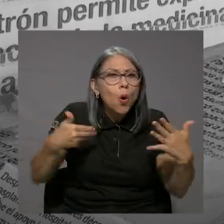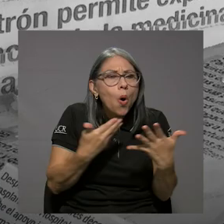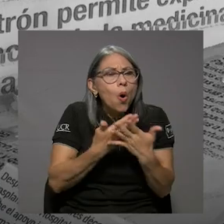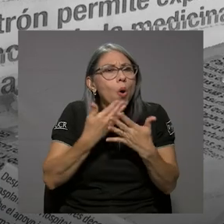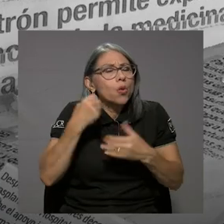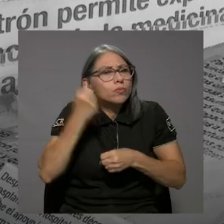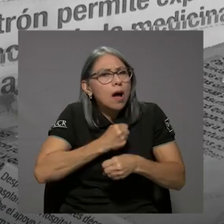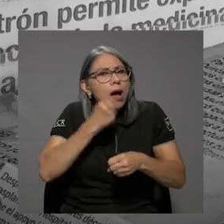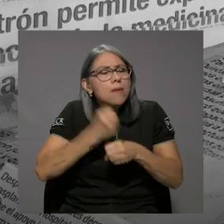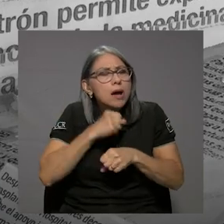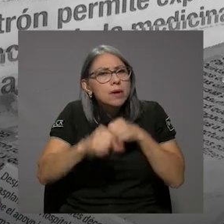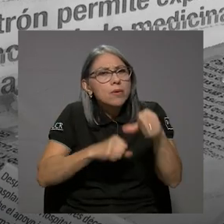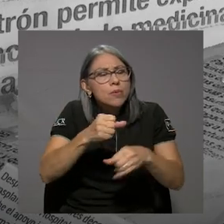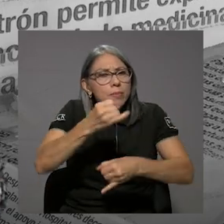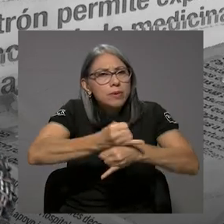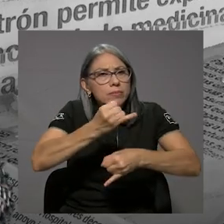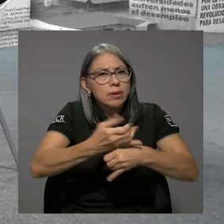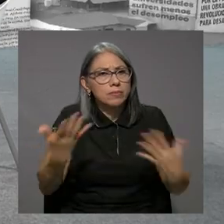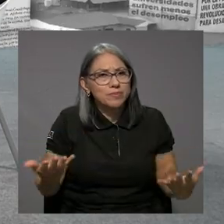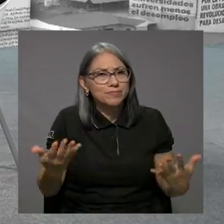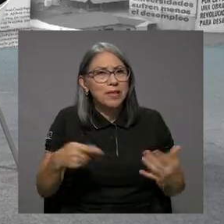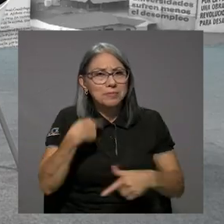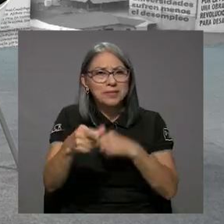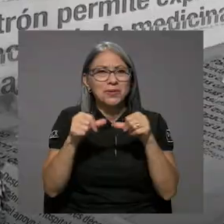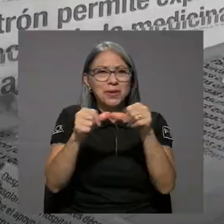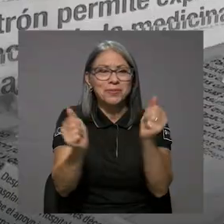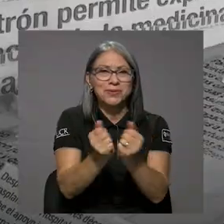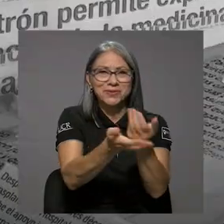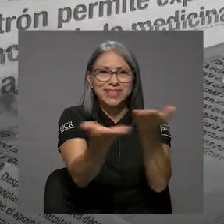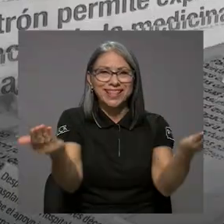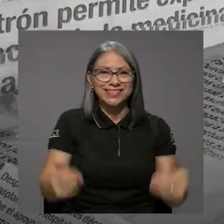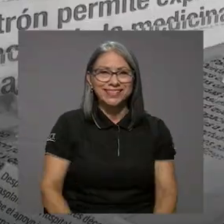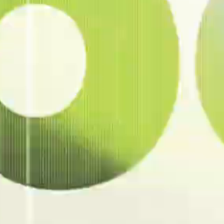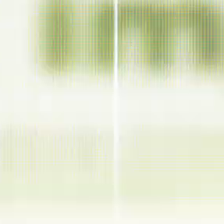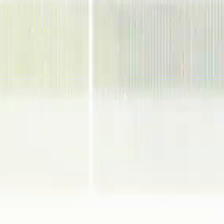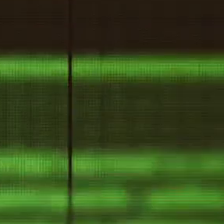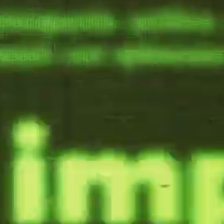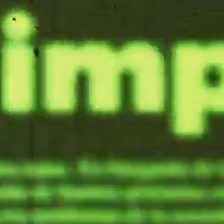ese esfuerzo institucional. Enseguida estamos con ustedes.